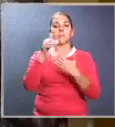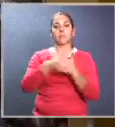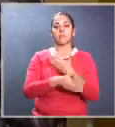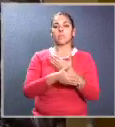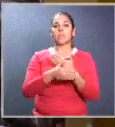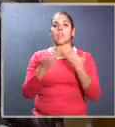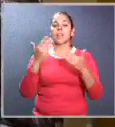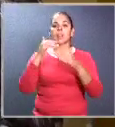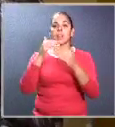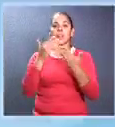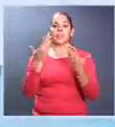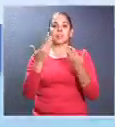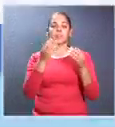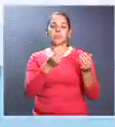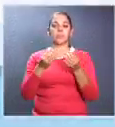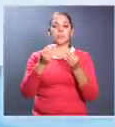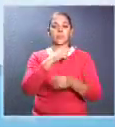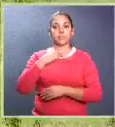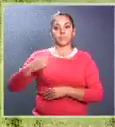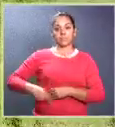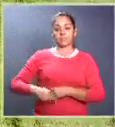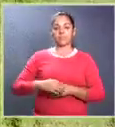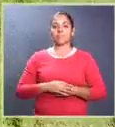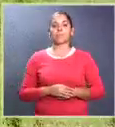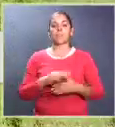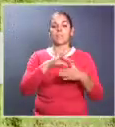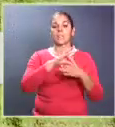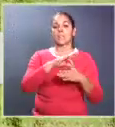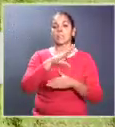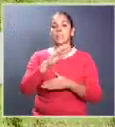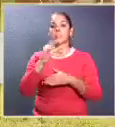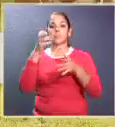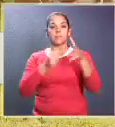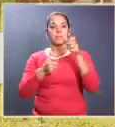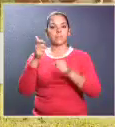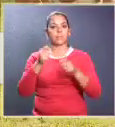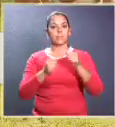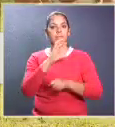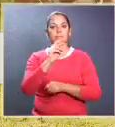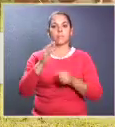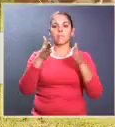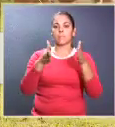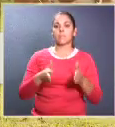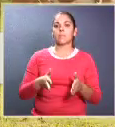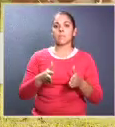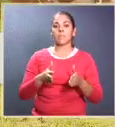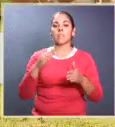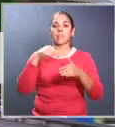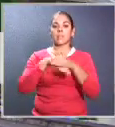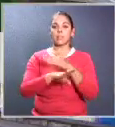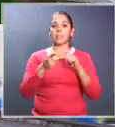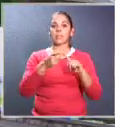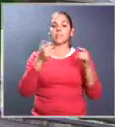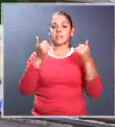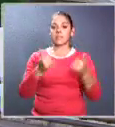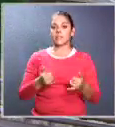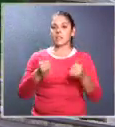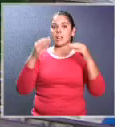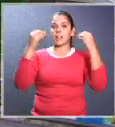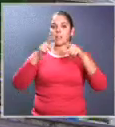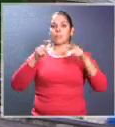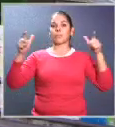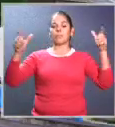inmediato los productos al mercado chino. La carne de res y los productos lácteos costarricenses ingresarán desde ya al